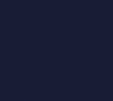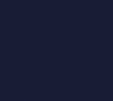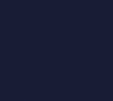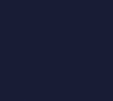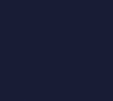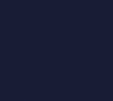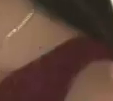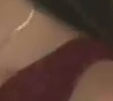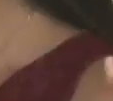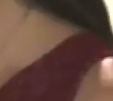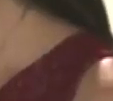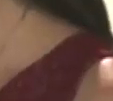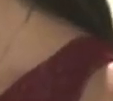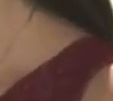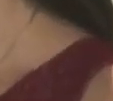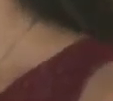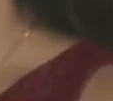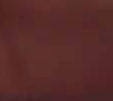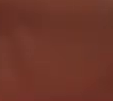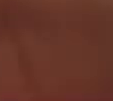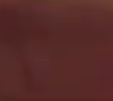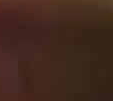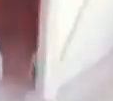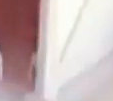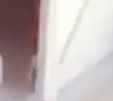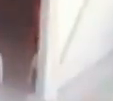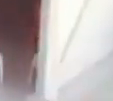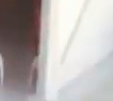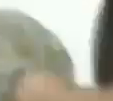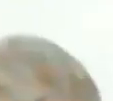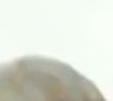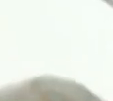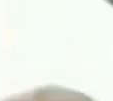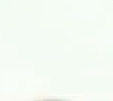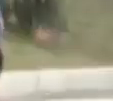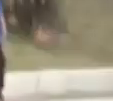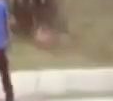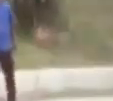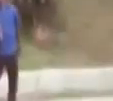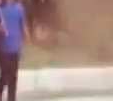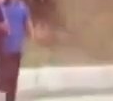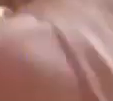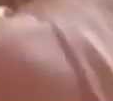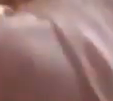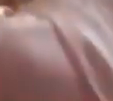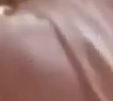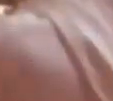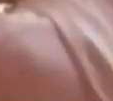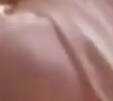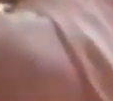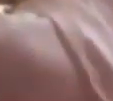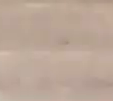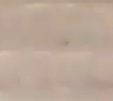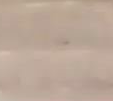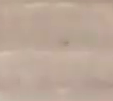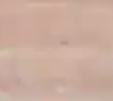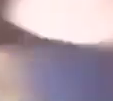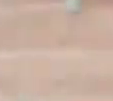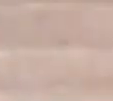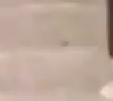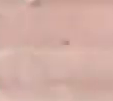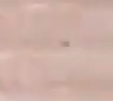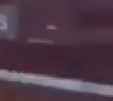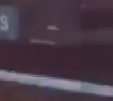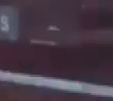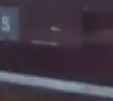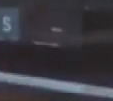universidad en casa, para la prosecución académica, de los 3.145.869 estudiantes, matriculados